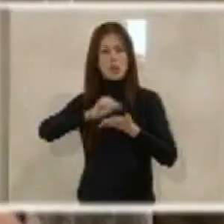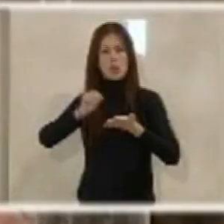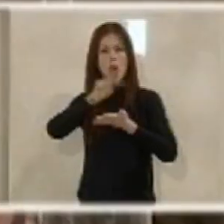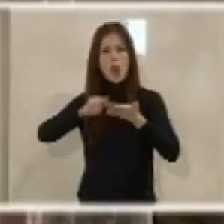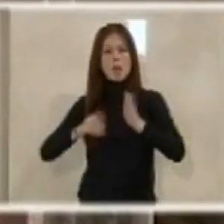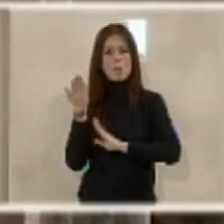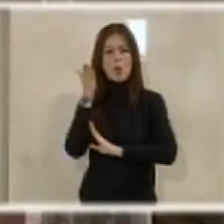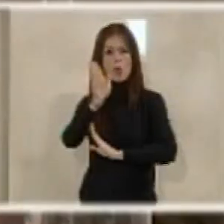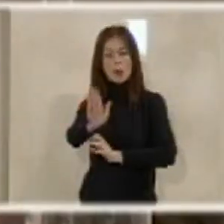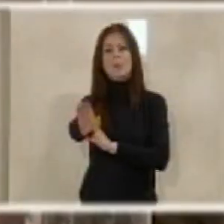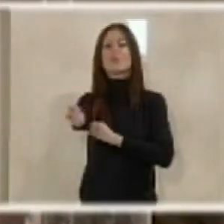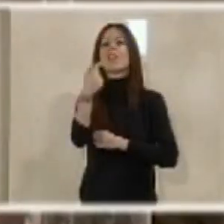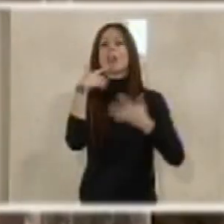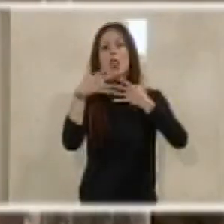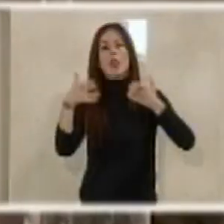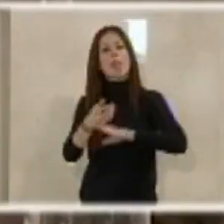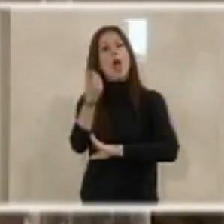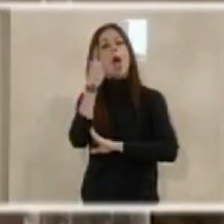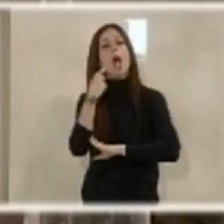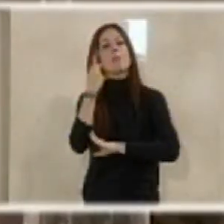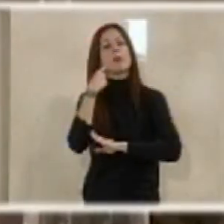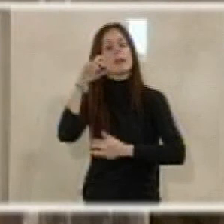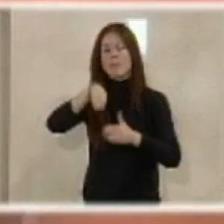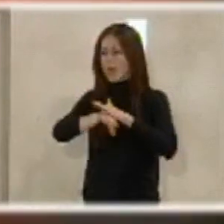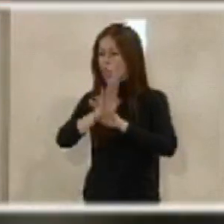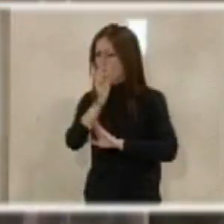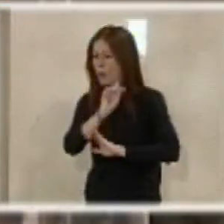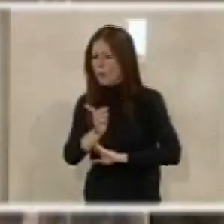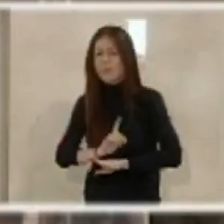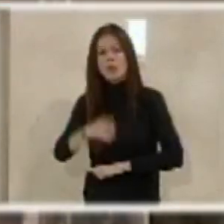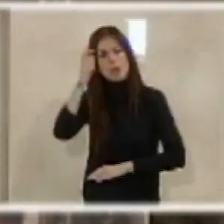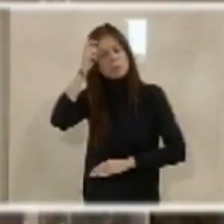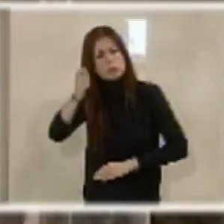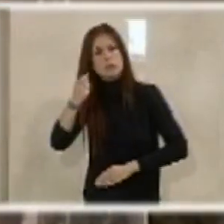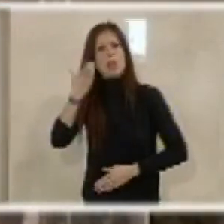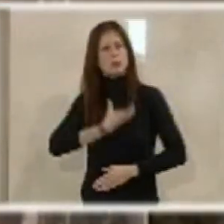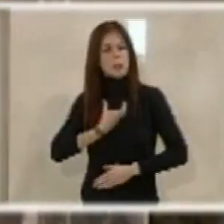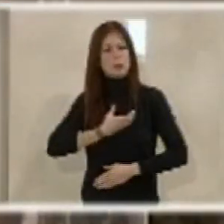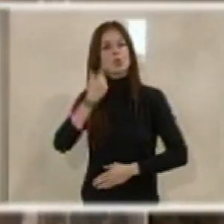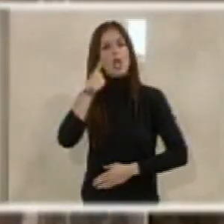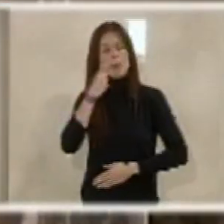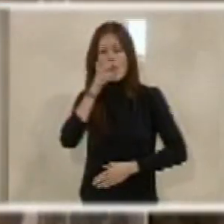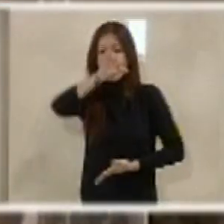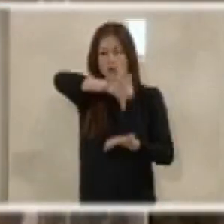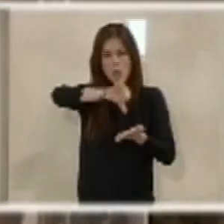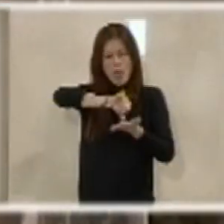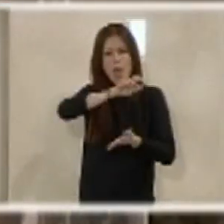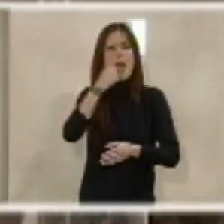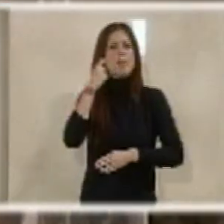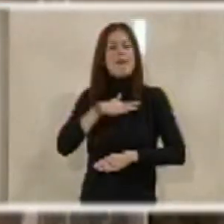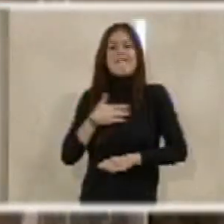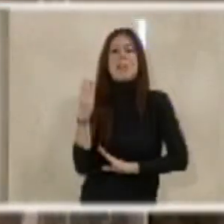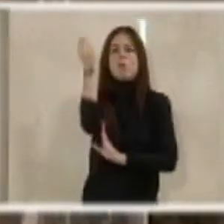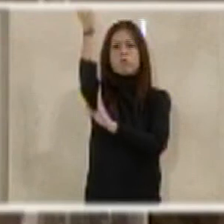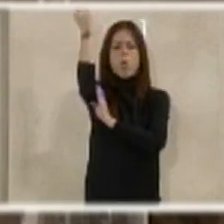La moción dice así. Almería es una ciudad de… Perdón, el excelentísimo Ayuntamiento de Almería, en aras de convertir a la ciudad en un referente de